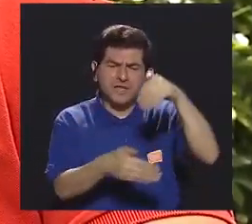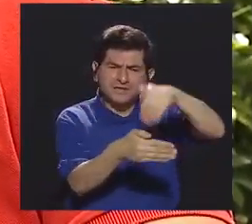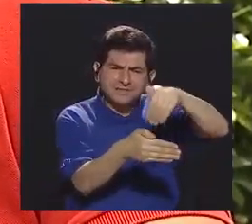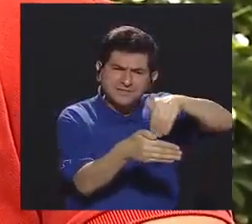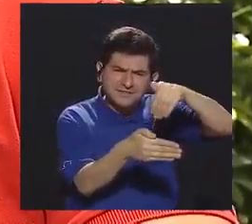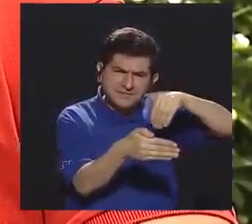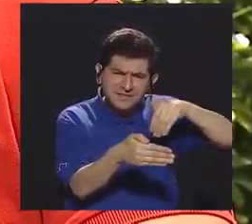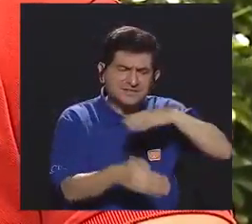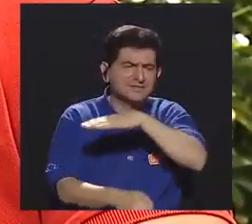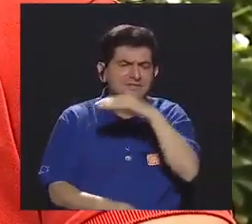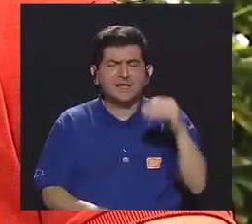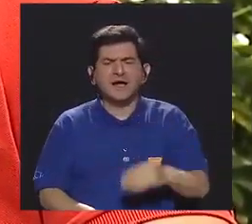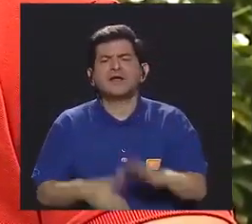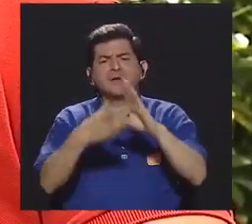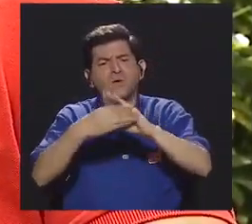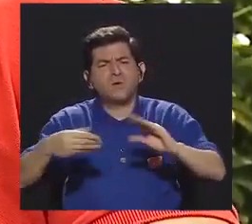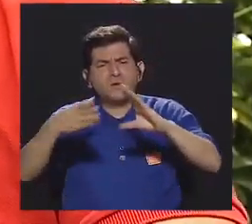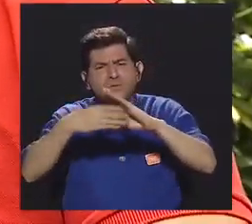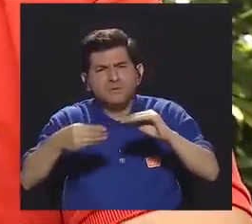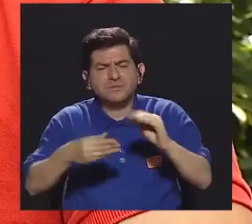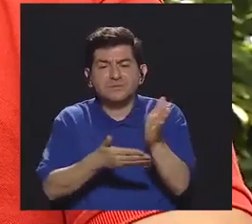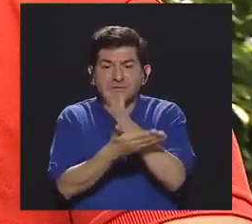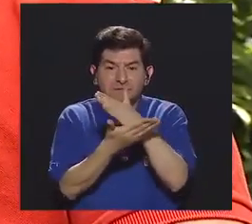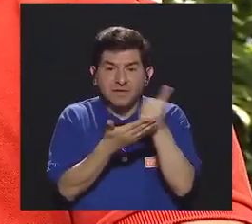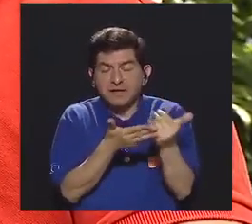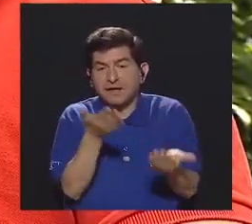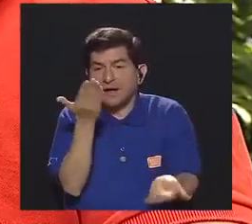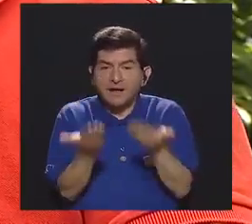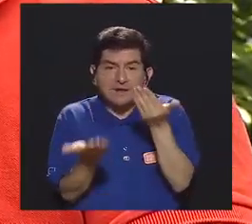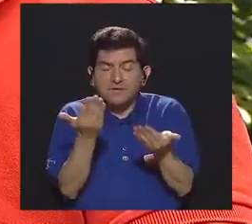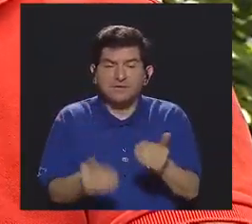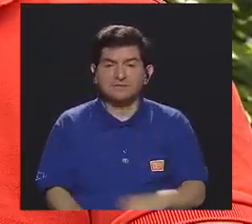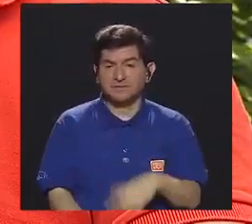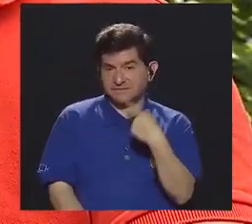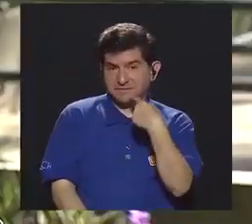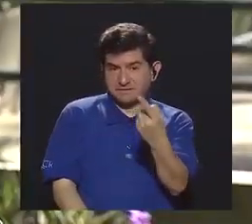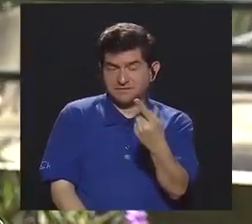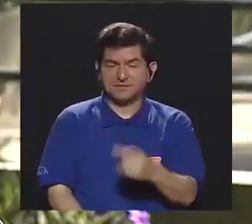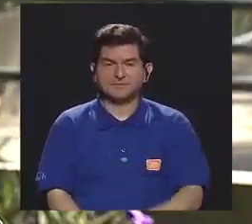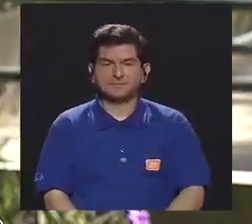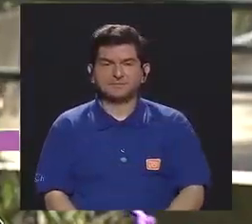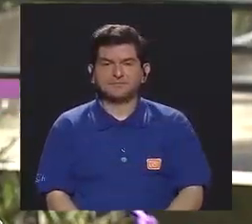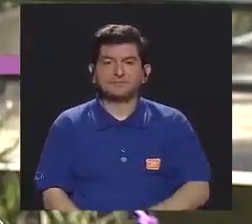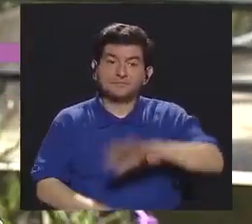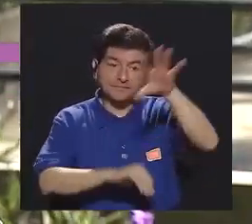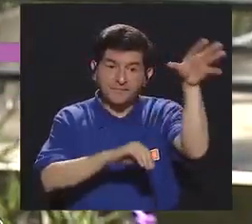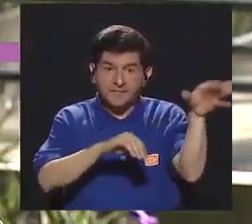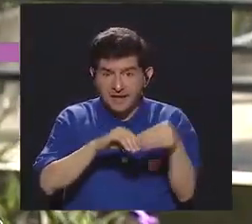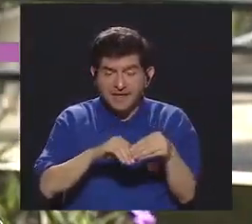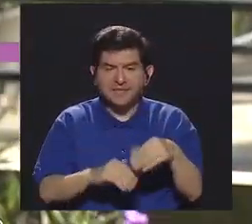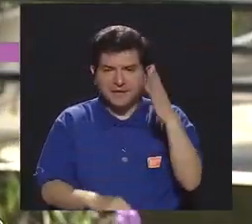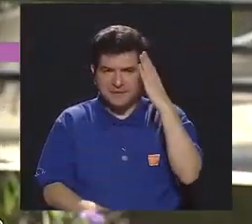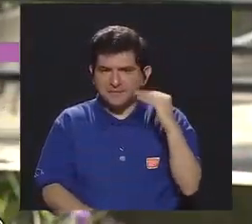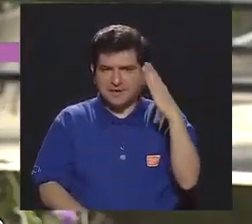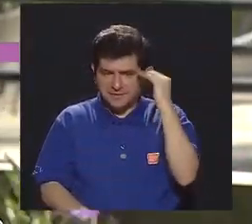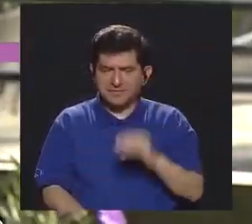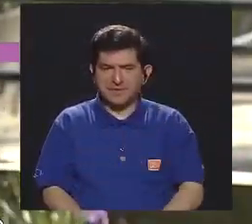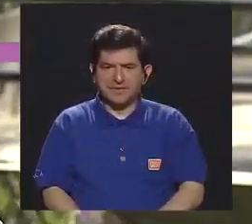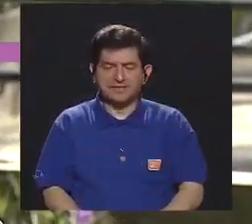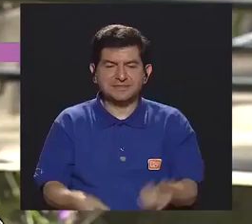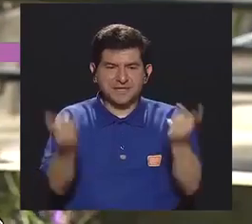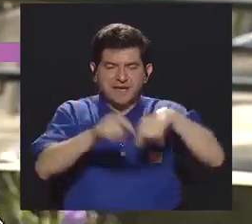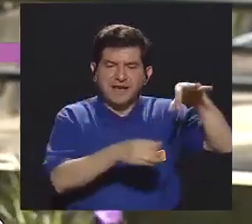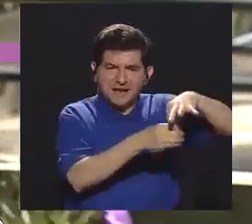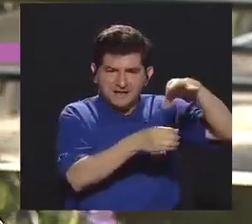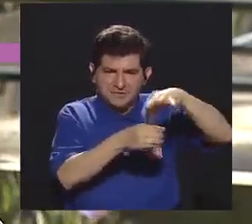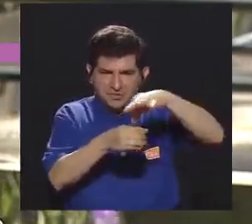recopilar o que les han podido contar, ¿alguna que nos pueda compartir? Bueno, aparte de esta experiencia de